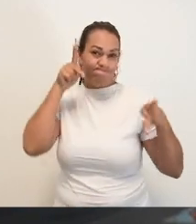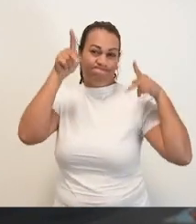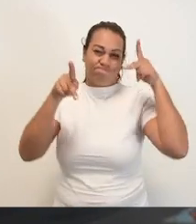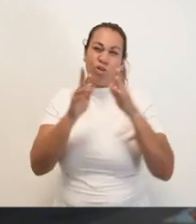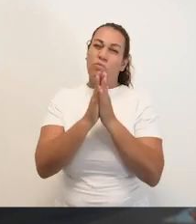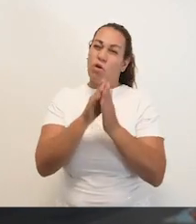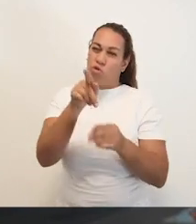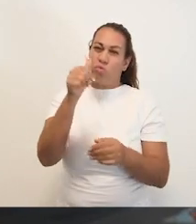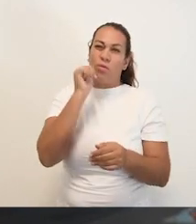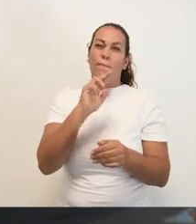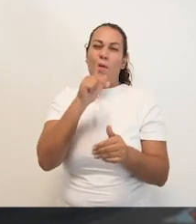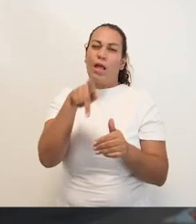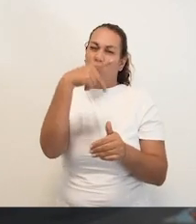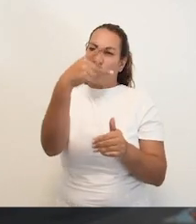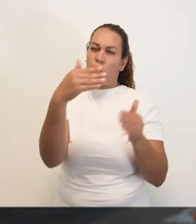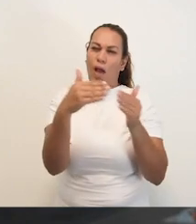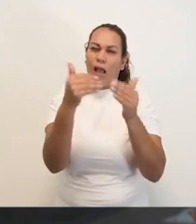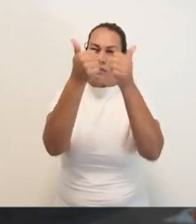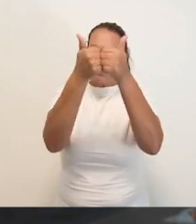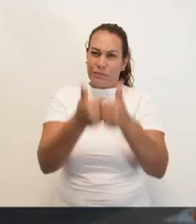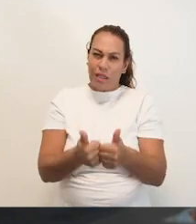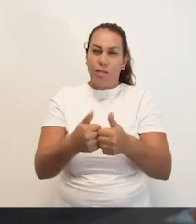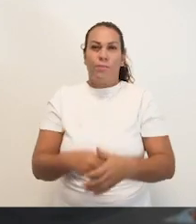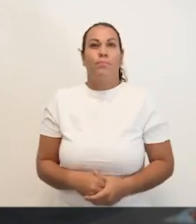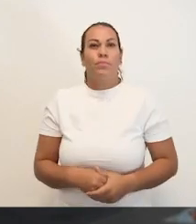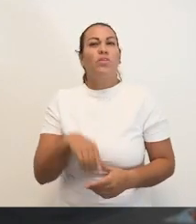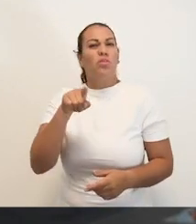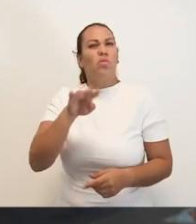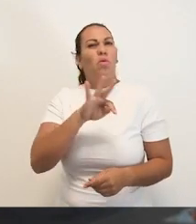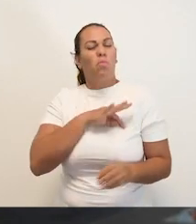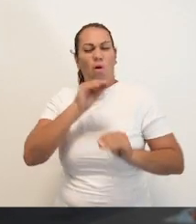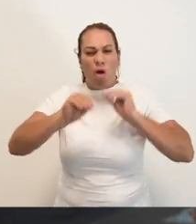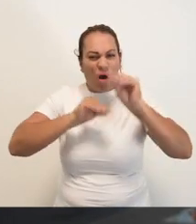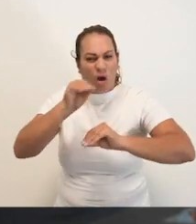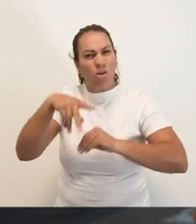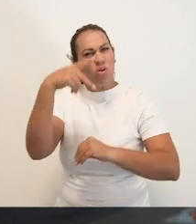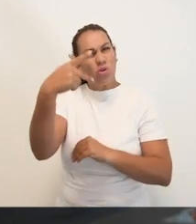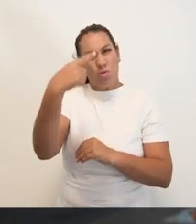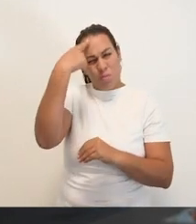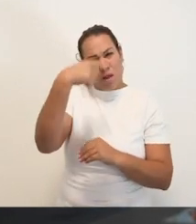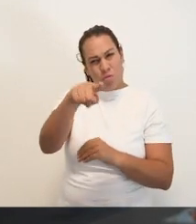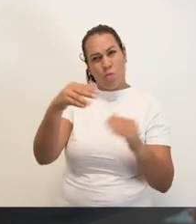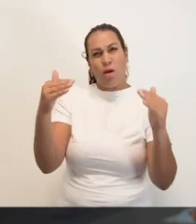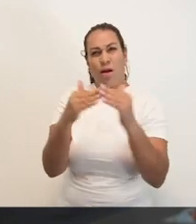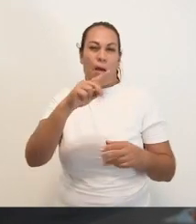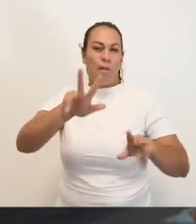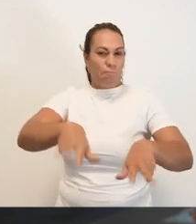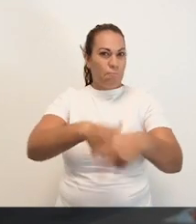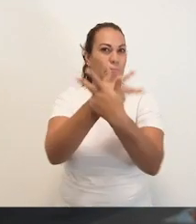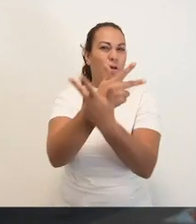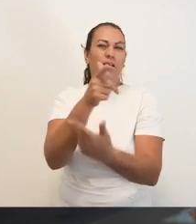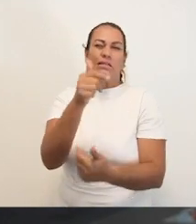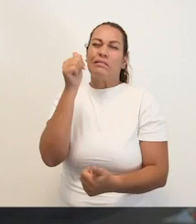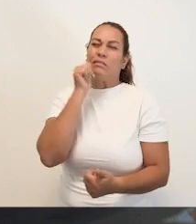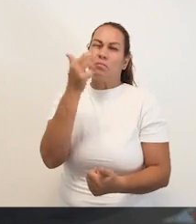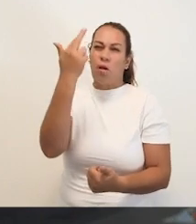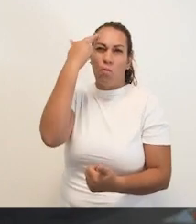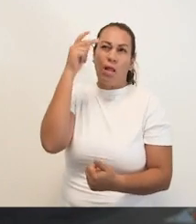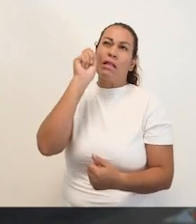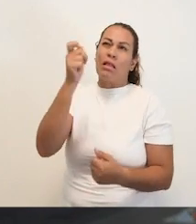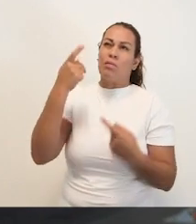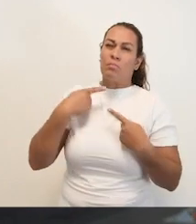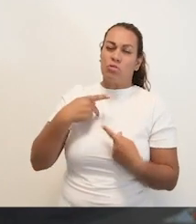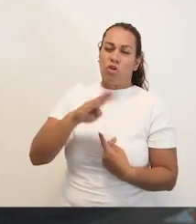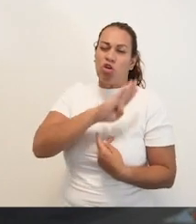ellos. Te invito a que festejes a tus seres queridos desde casa, haz tu altar de muertos ahí y recuerda a tus